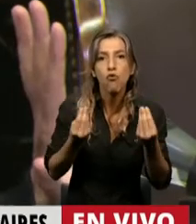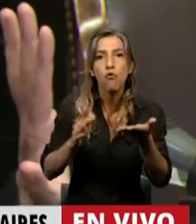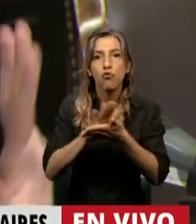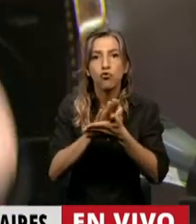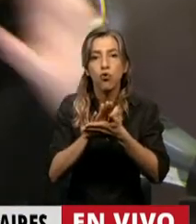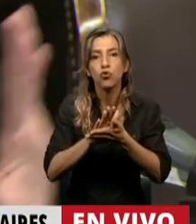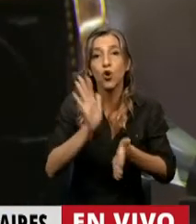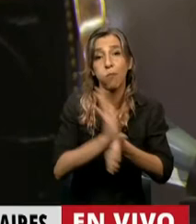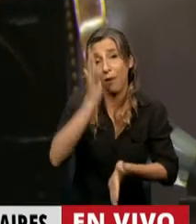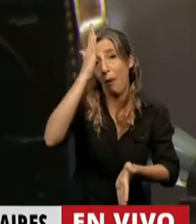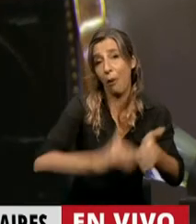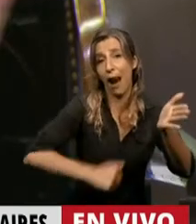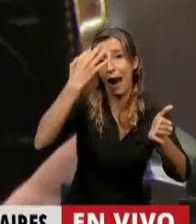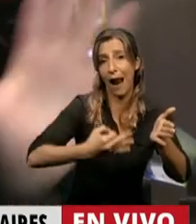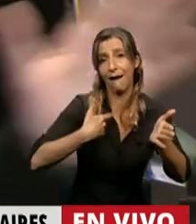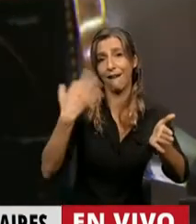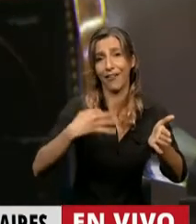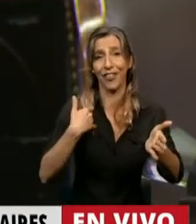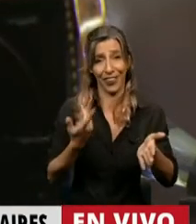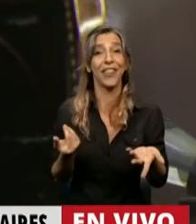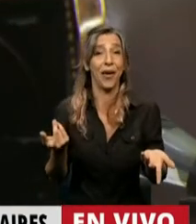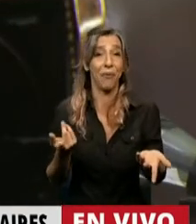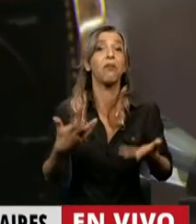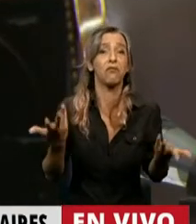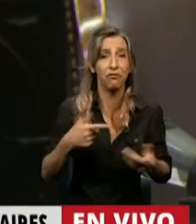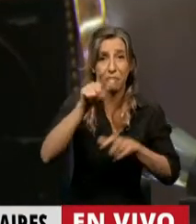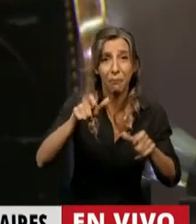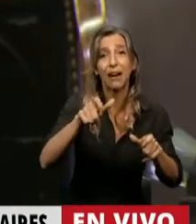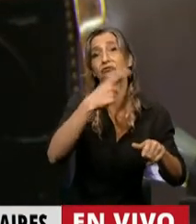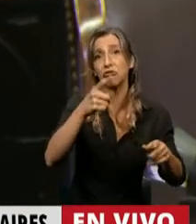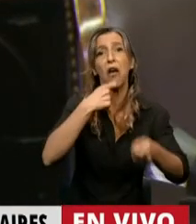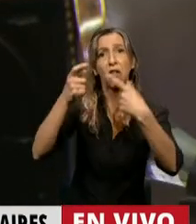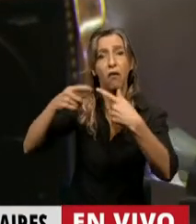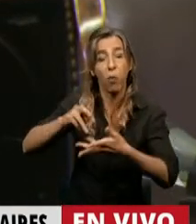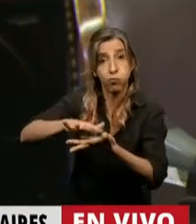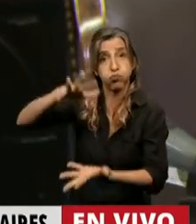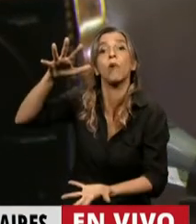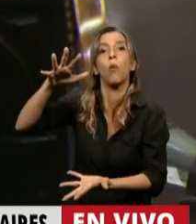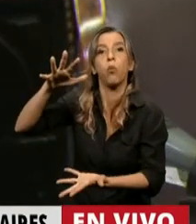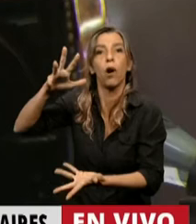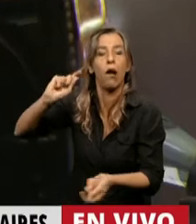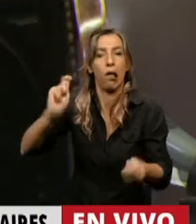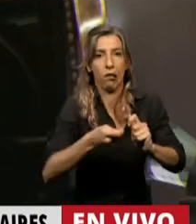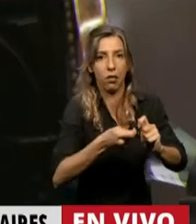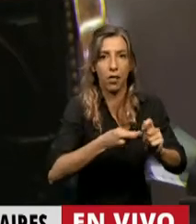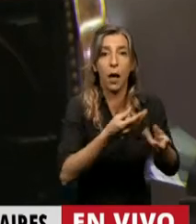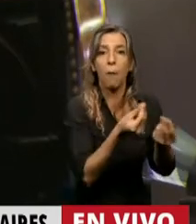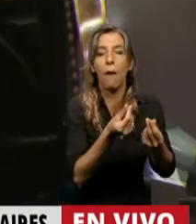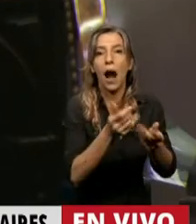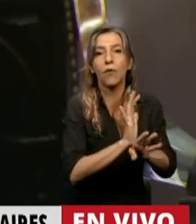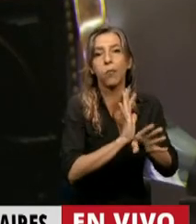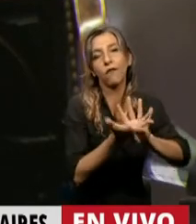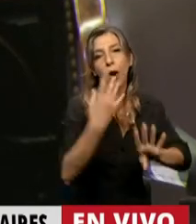y que se blanquea el dinero proveniente, por ejemplo, de la trata de personas. Y en ese sentido quiero ser muy clara con dos ideas.